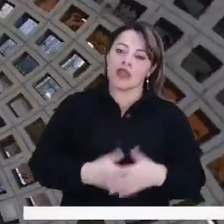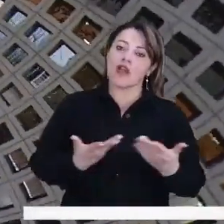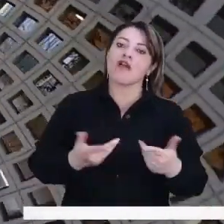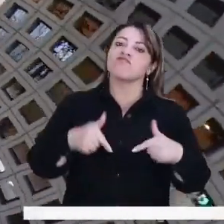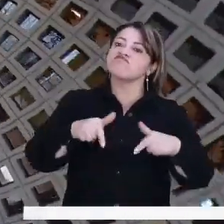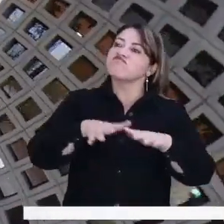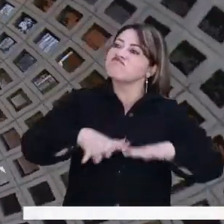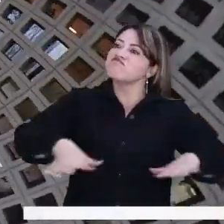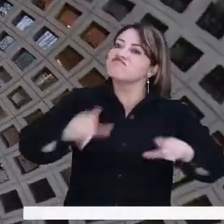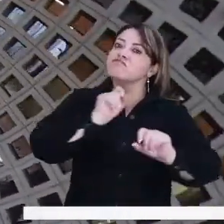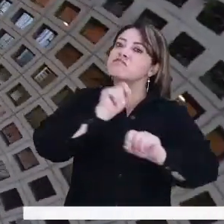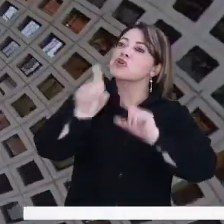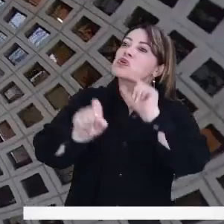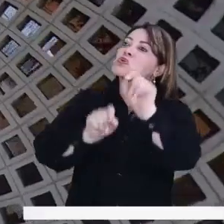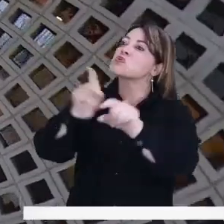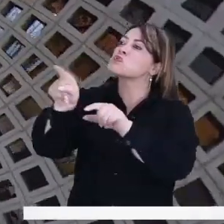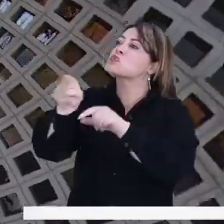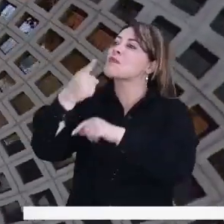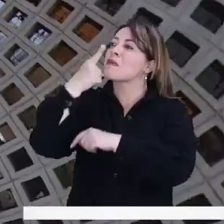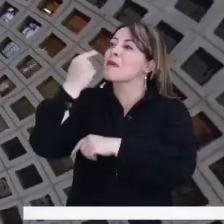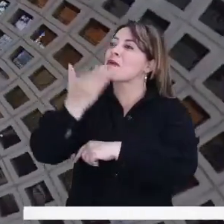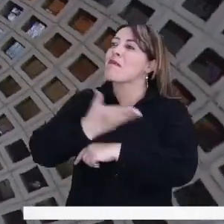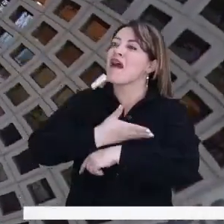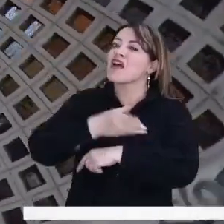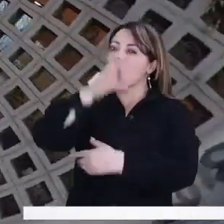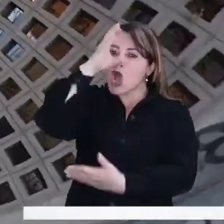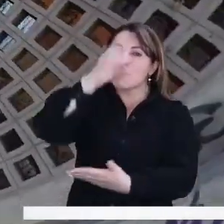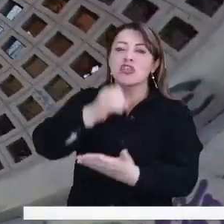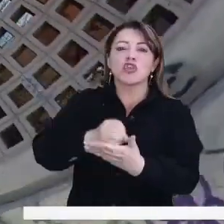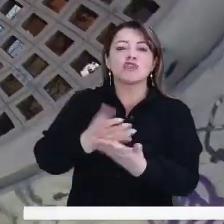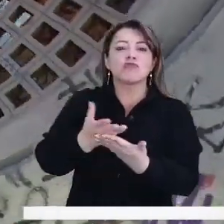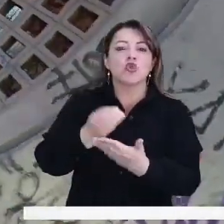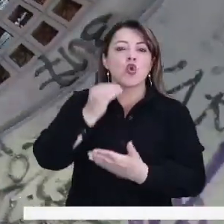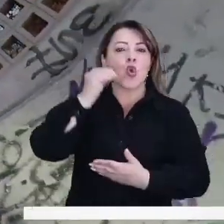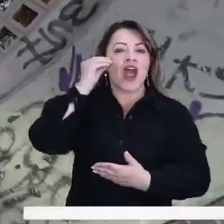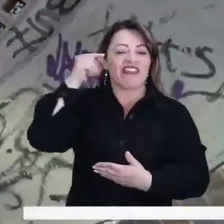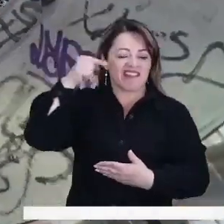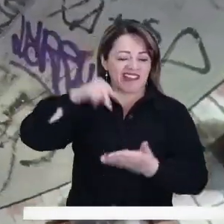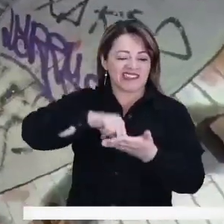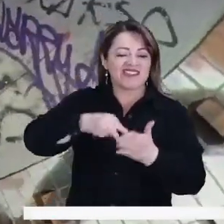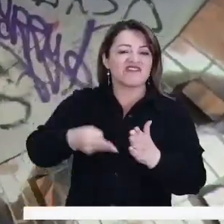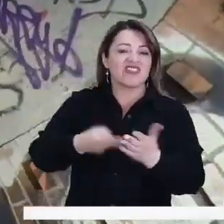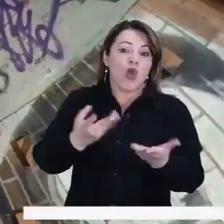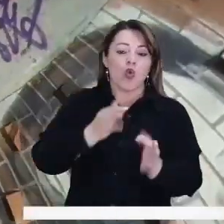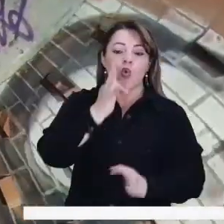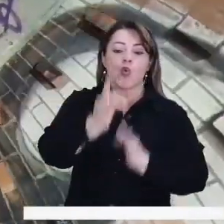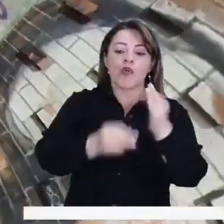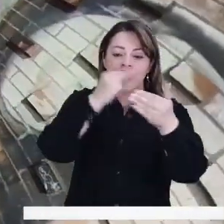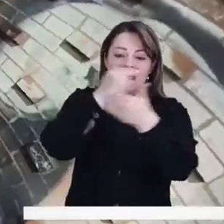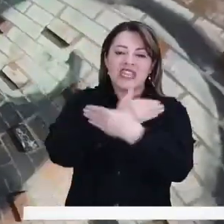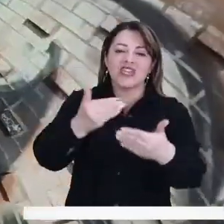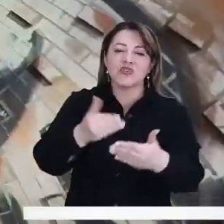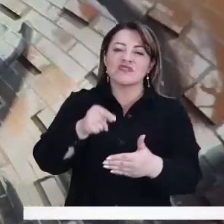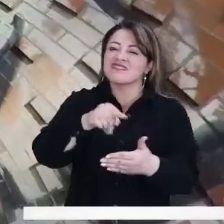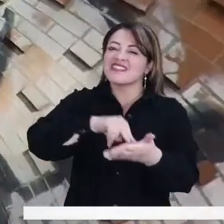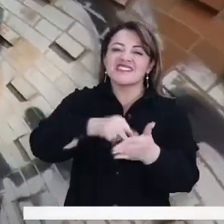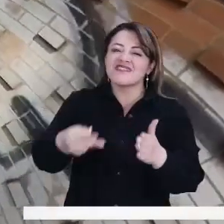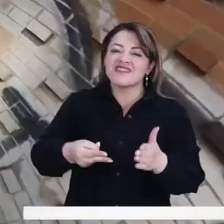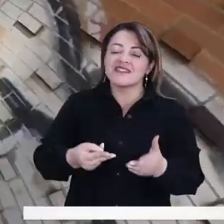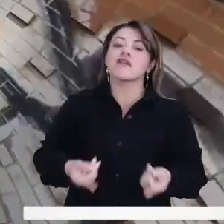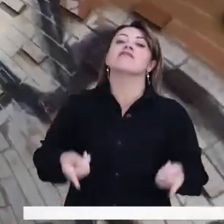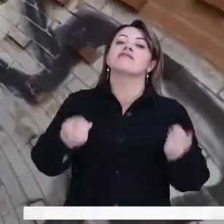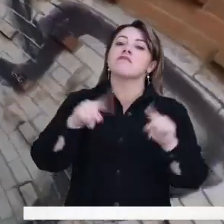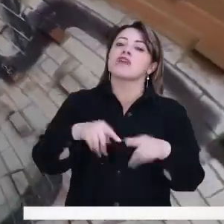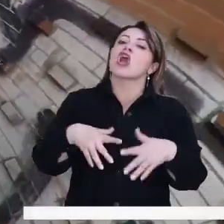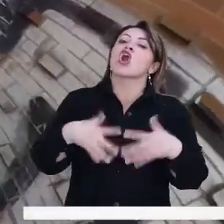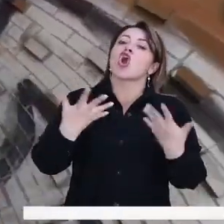Es por eso que vinimos a hablar con algunos de los padres para saber qué implica mantener un hogar o criar hijos. Y también para